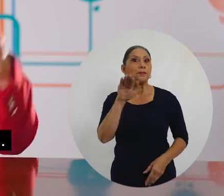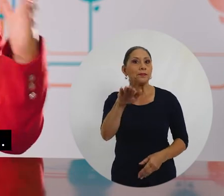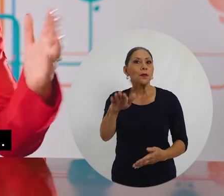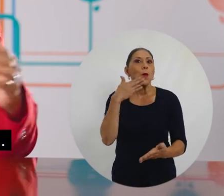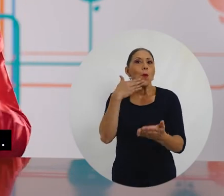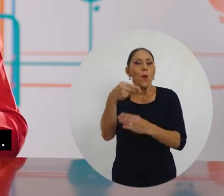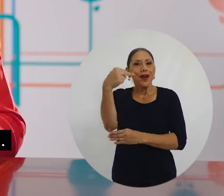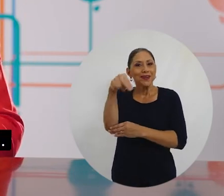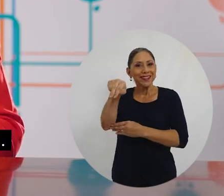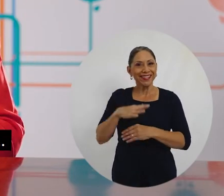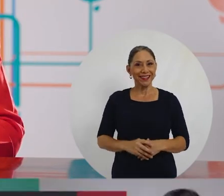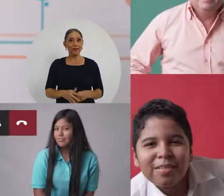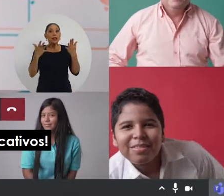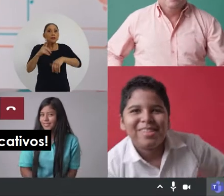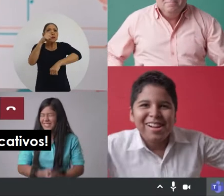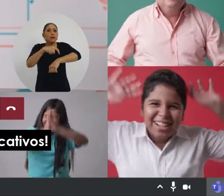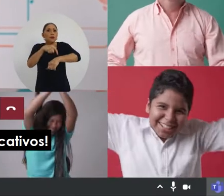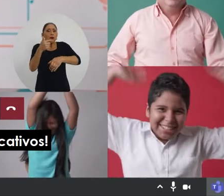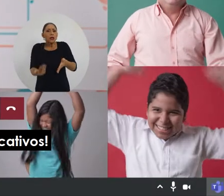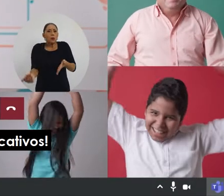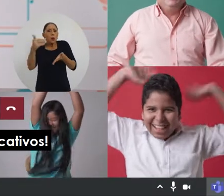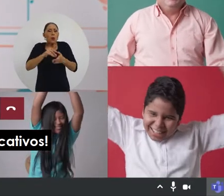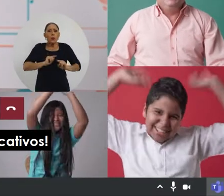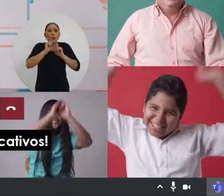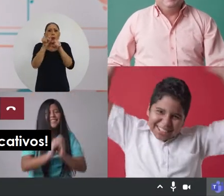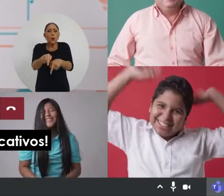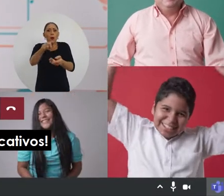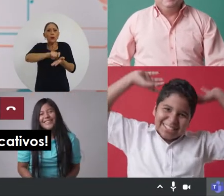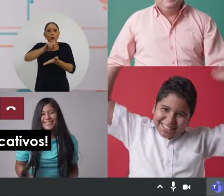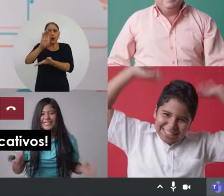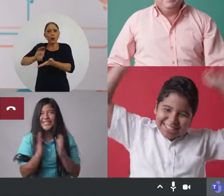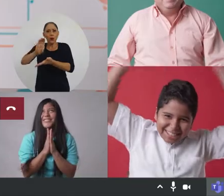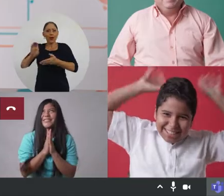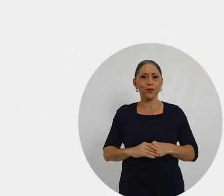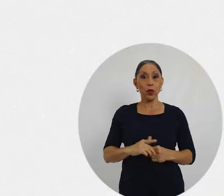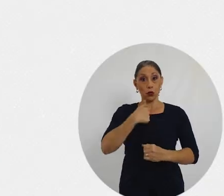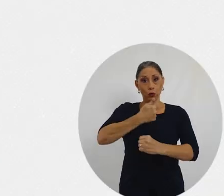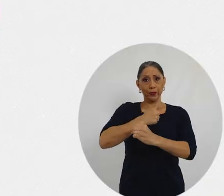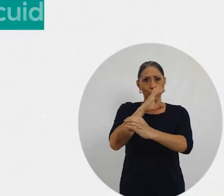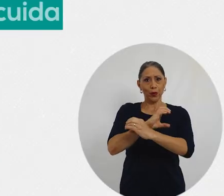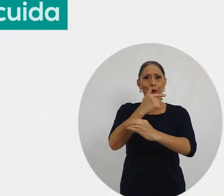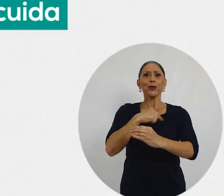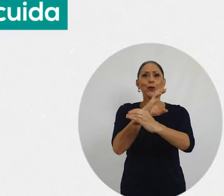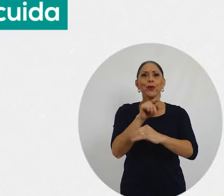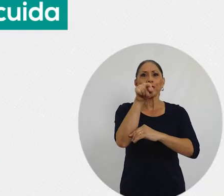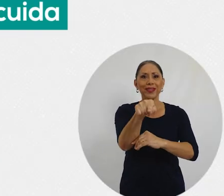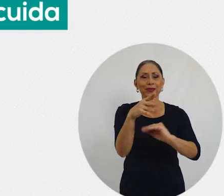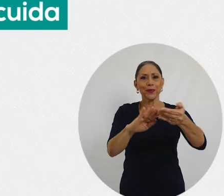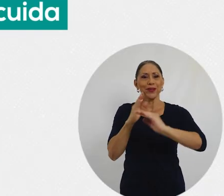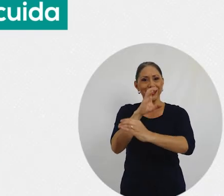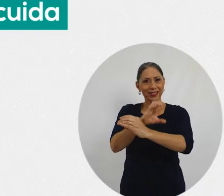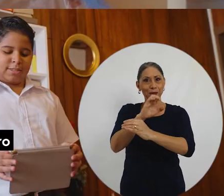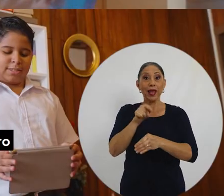Les tengo una buena noticia. Es hora de volver a los centros educativos. Yo me cuido, yo te cuido y la